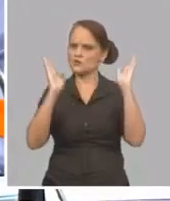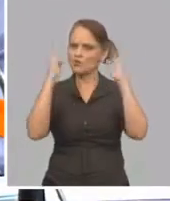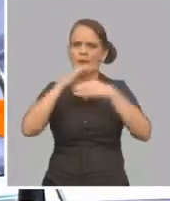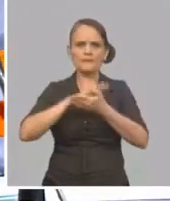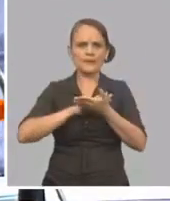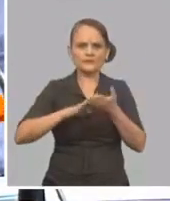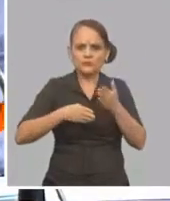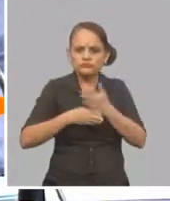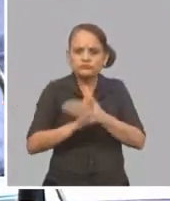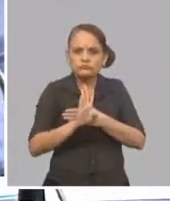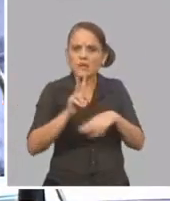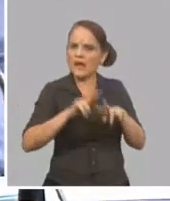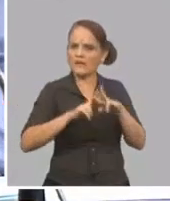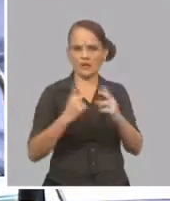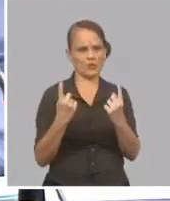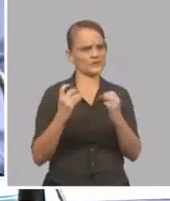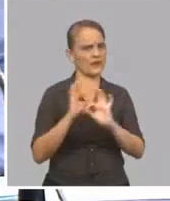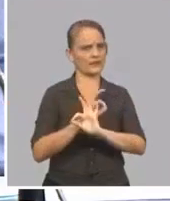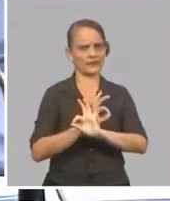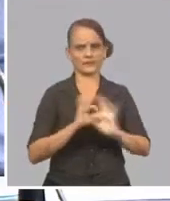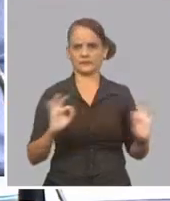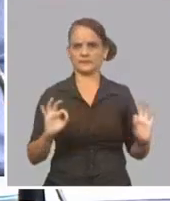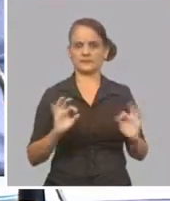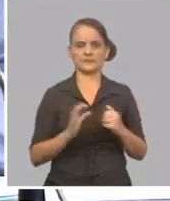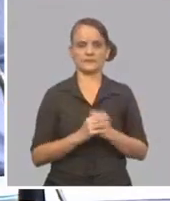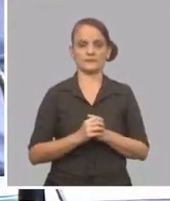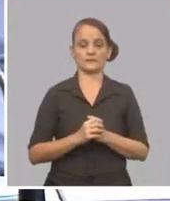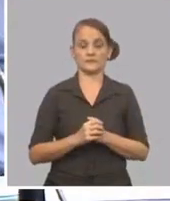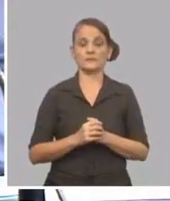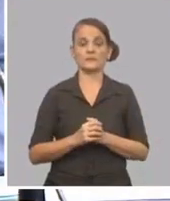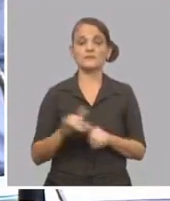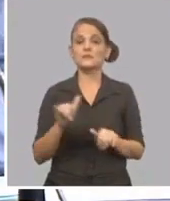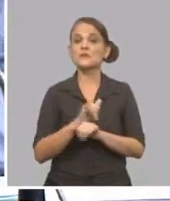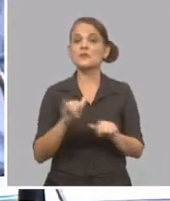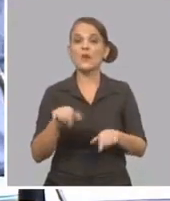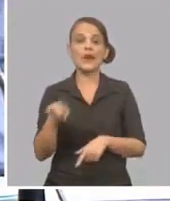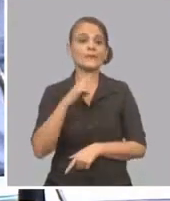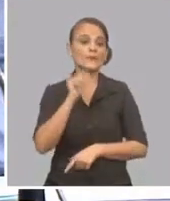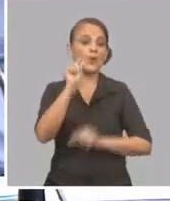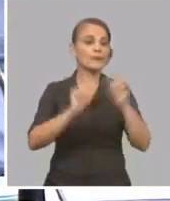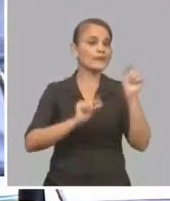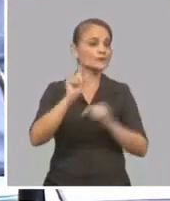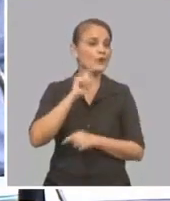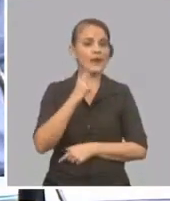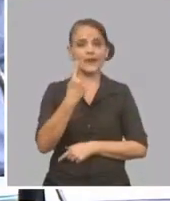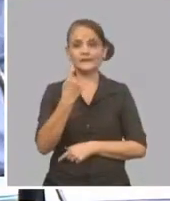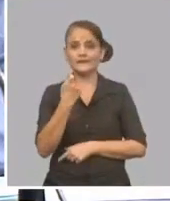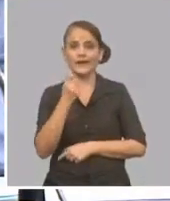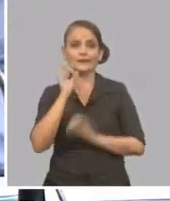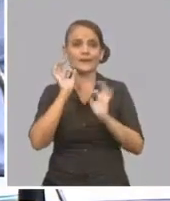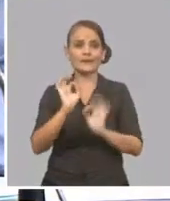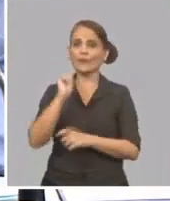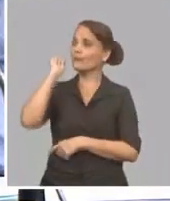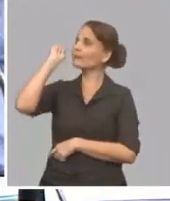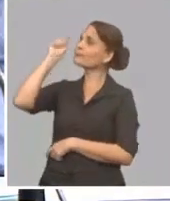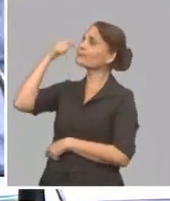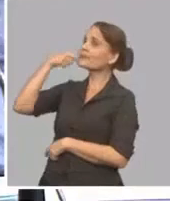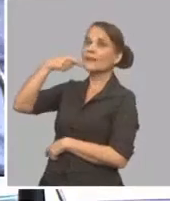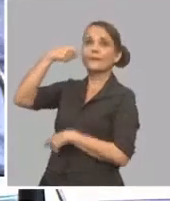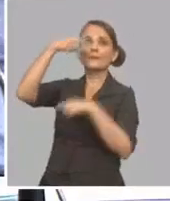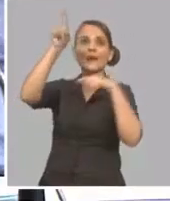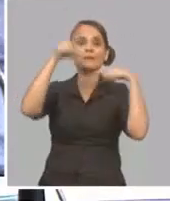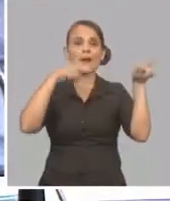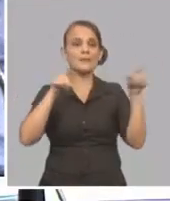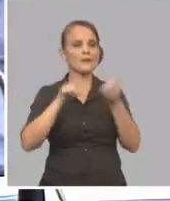salir y entrar a La Habana. Y otra cuestión que también las personas han preguntado si hace falta PCR para viajar dentro del país en los